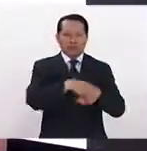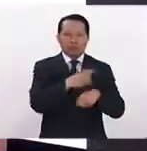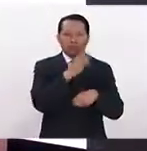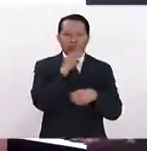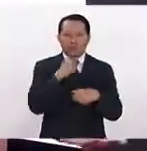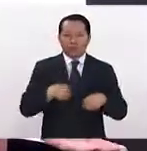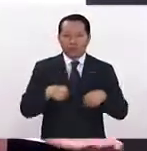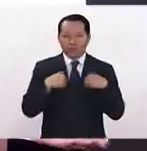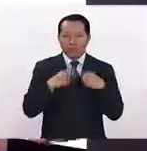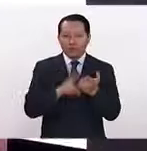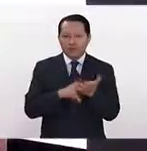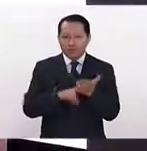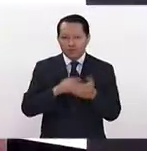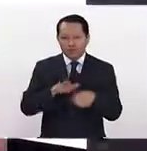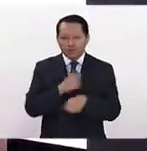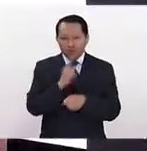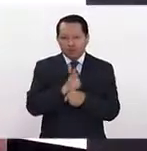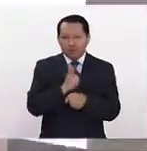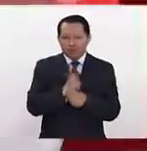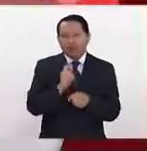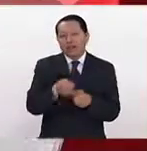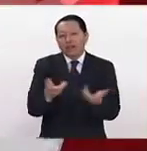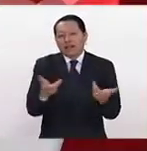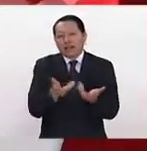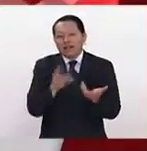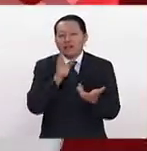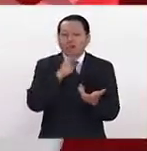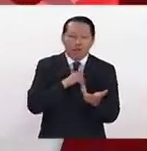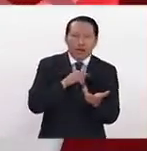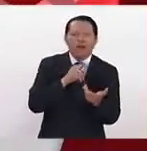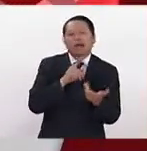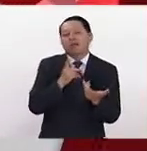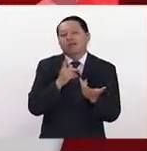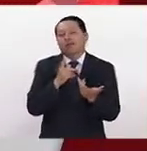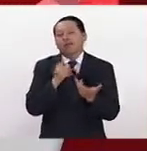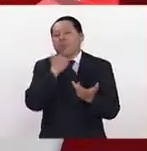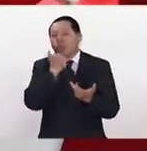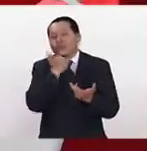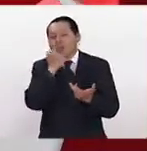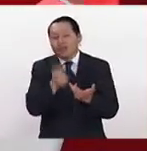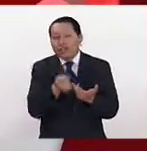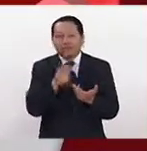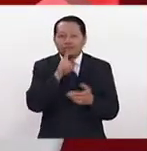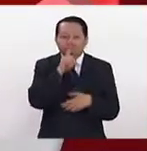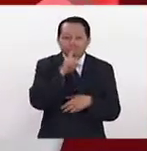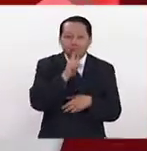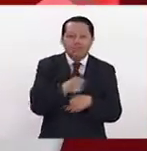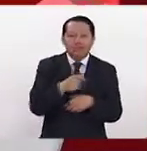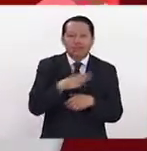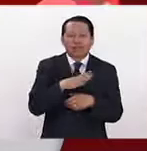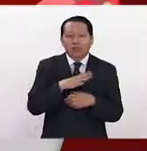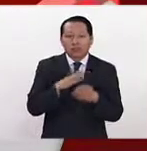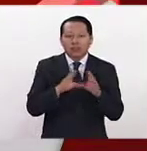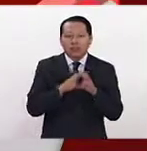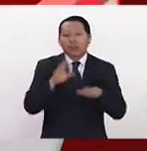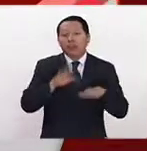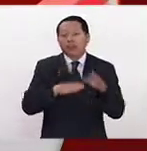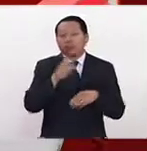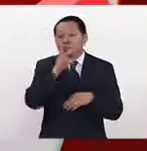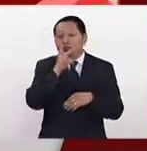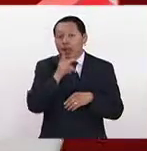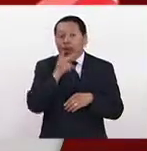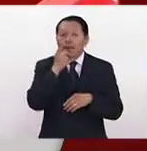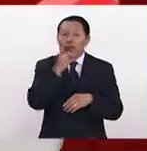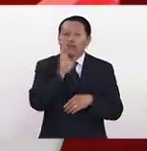porque ni siquiera te das cuenta ni qué estás haciendo mal, ni dónde te estás equivocando, ni dónde estás hiriendo quizás con tus